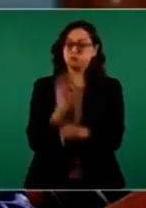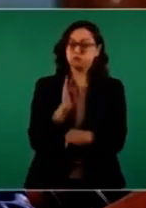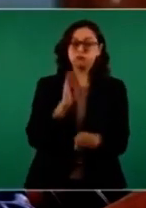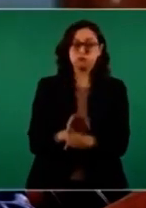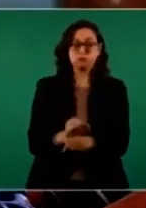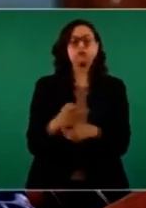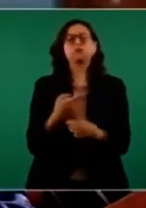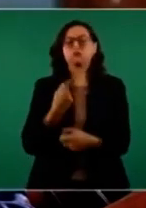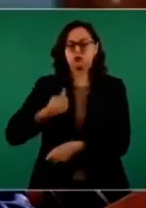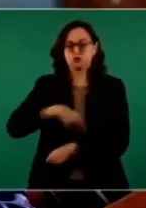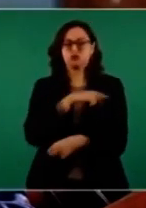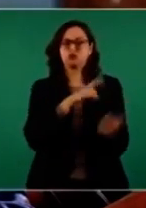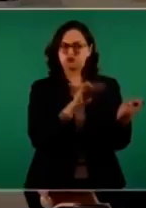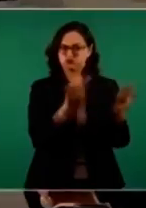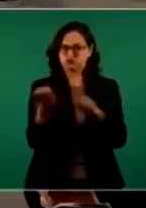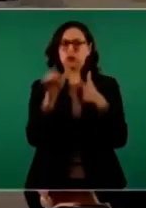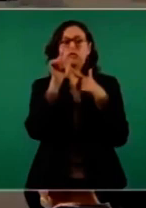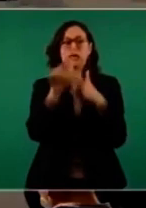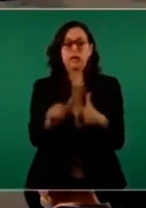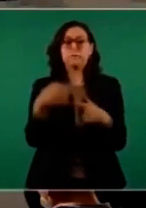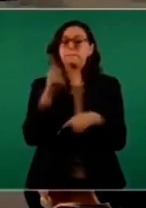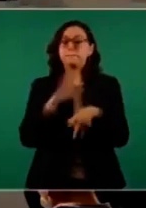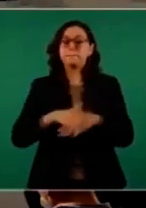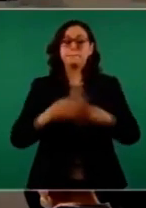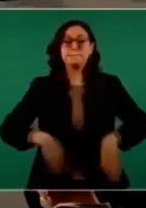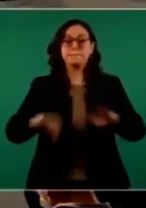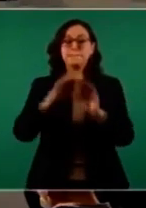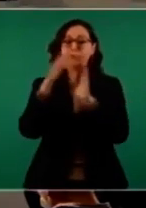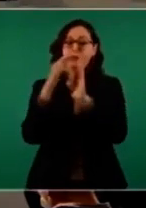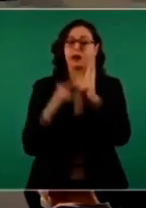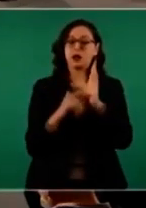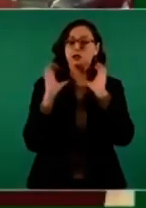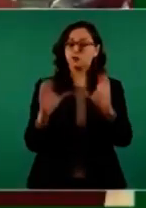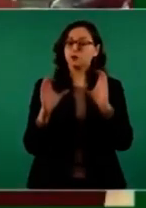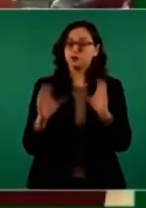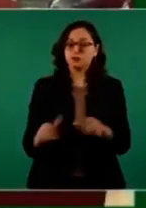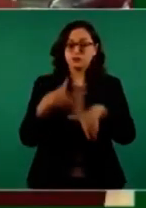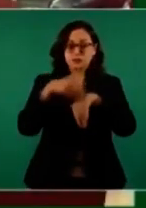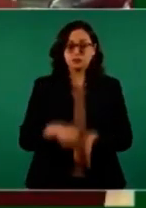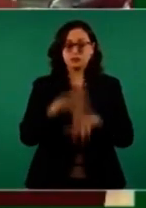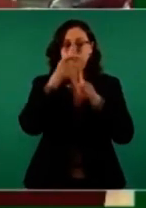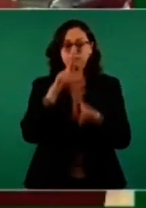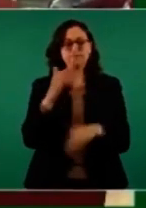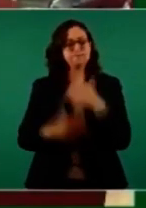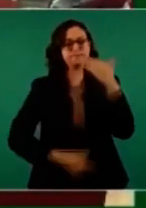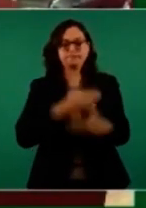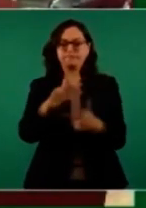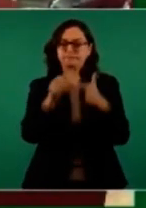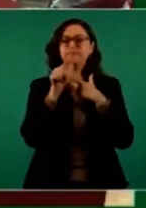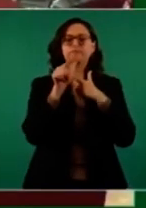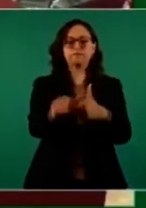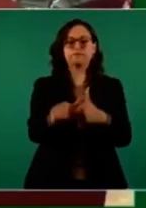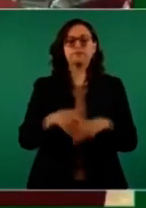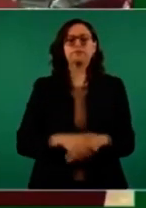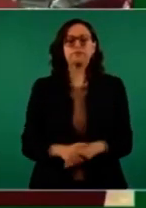maneras, vamos a estar pendientes y guardando todos los protocolos, cuidándonos